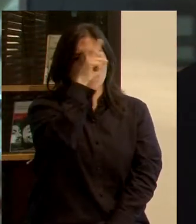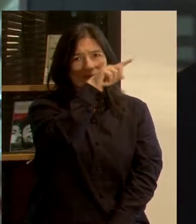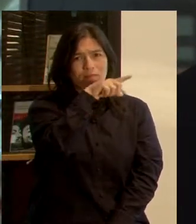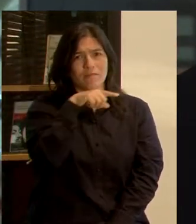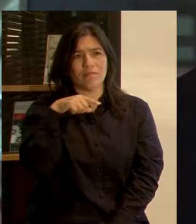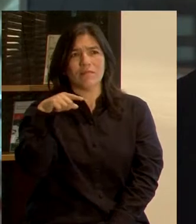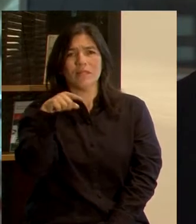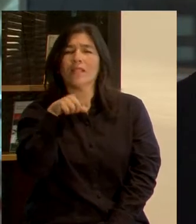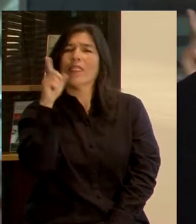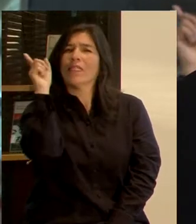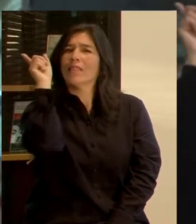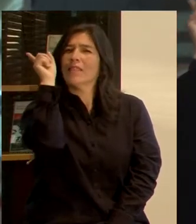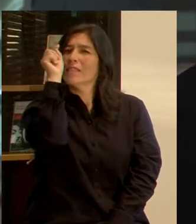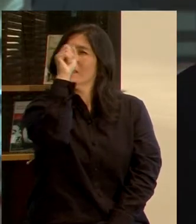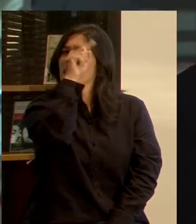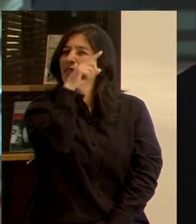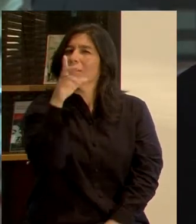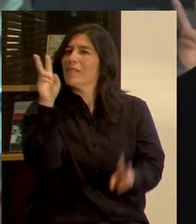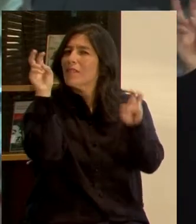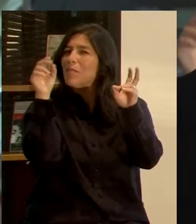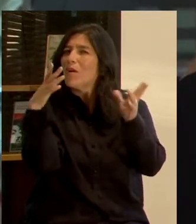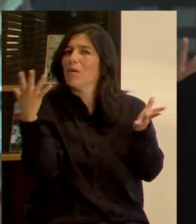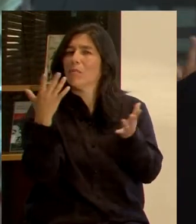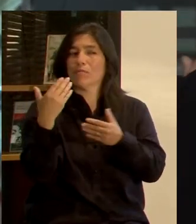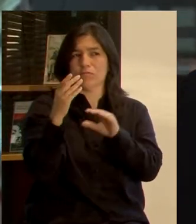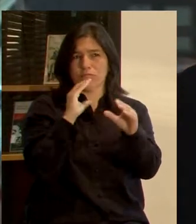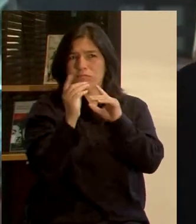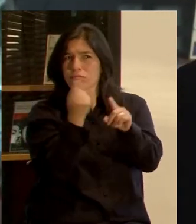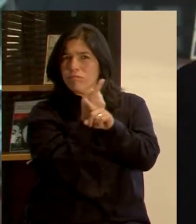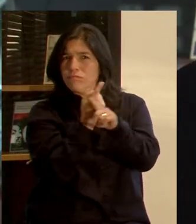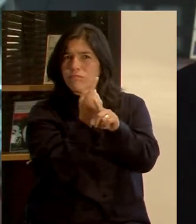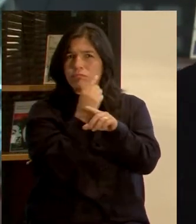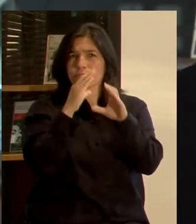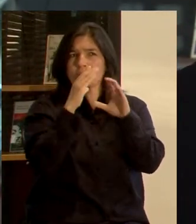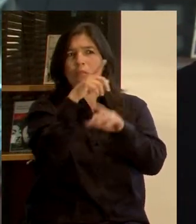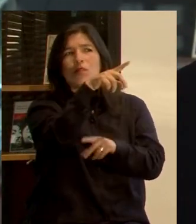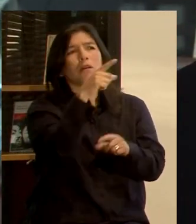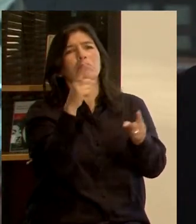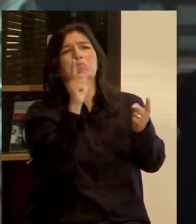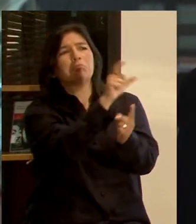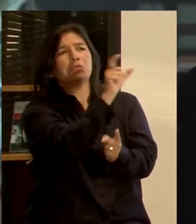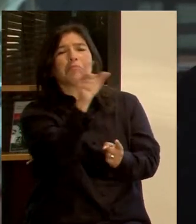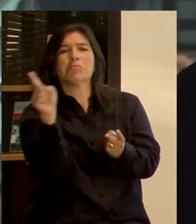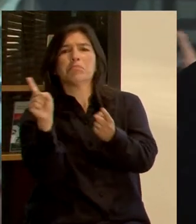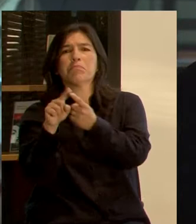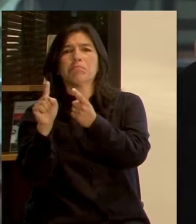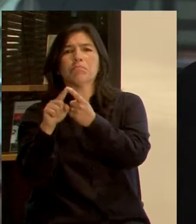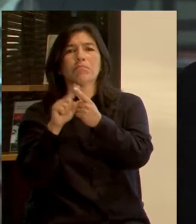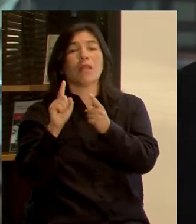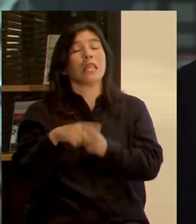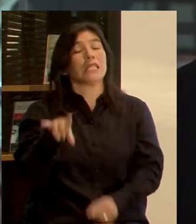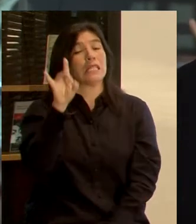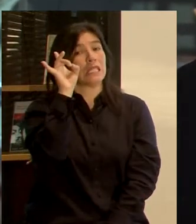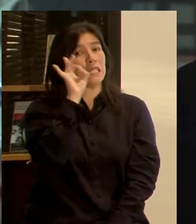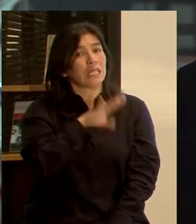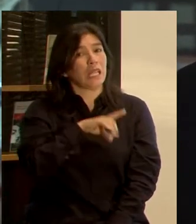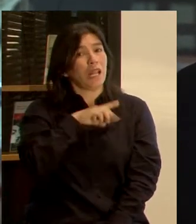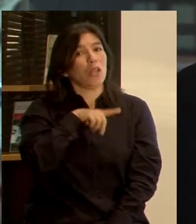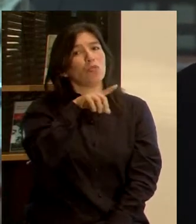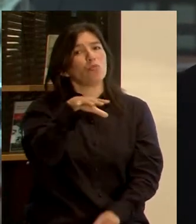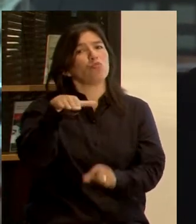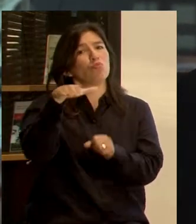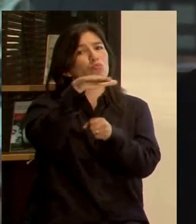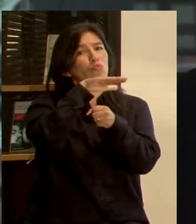Y en este tema tan complejo, recién lo conversábamos con los participantes, Chile está en una